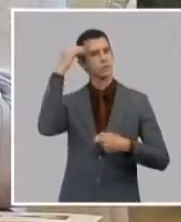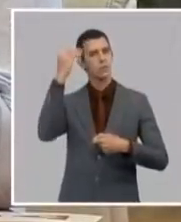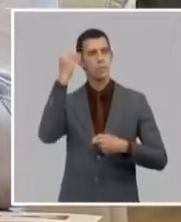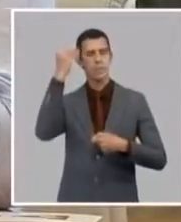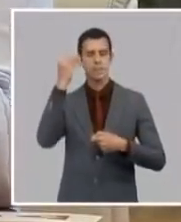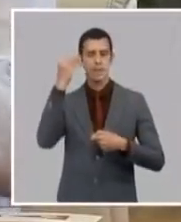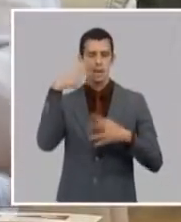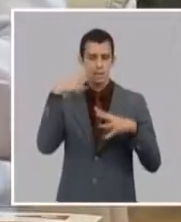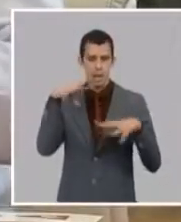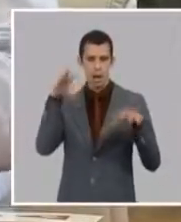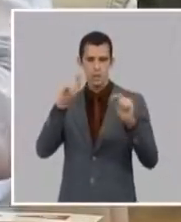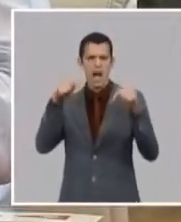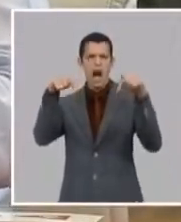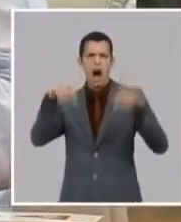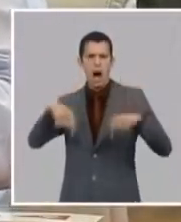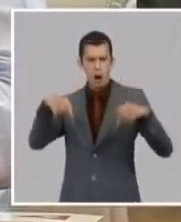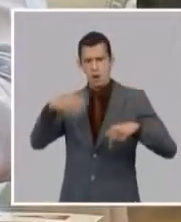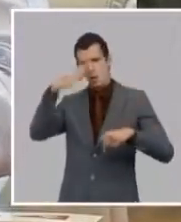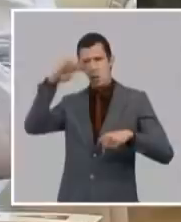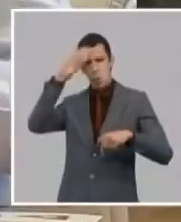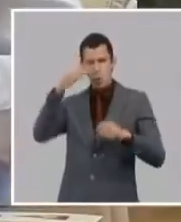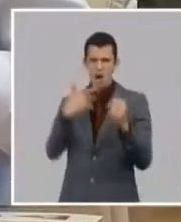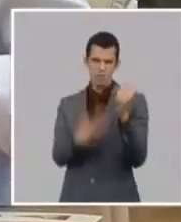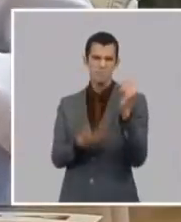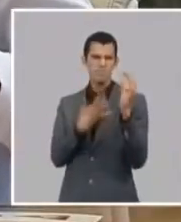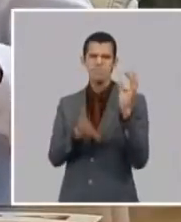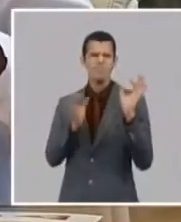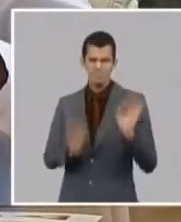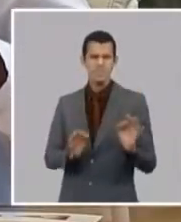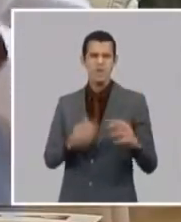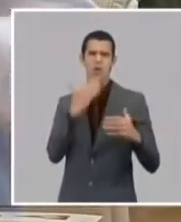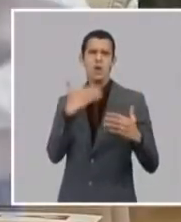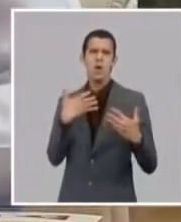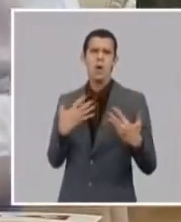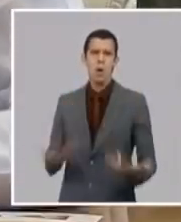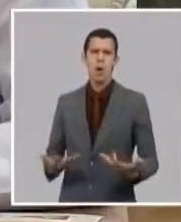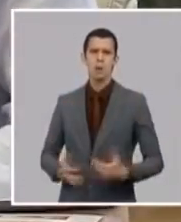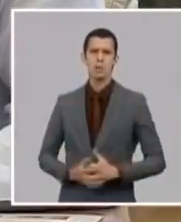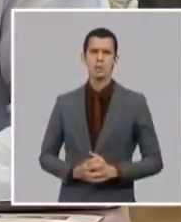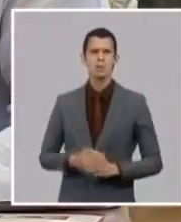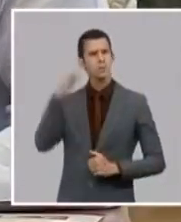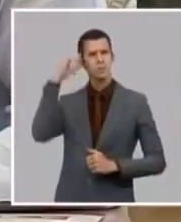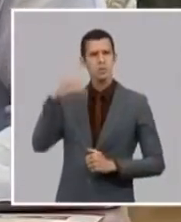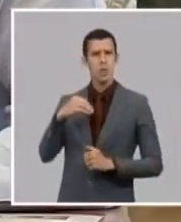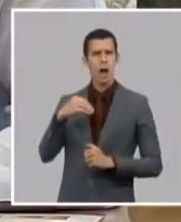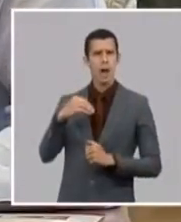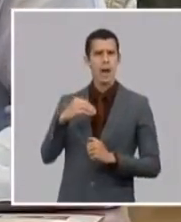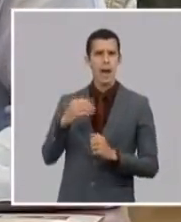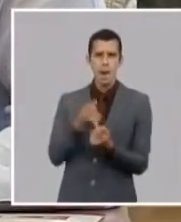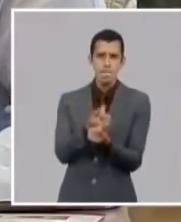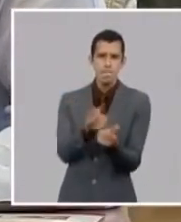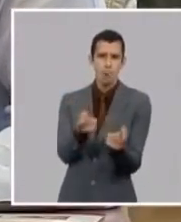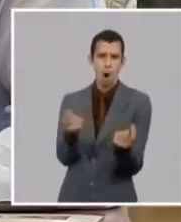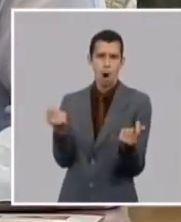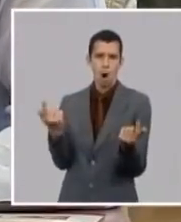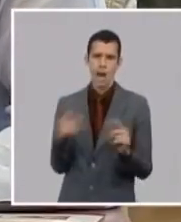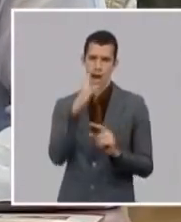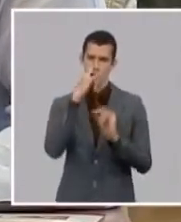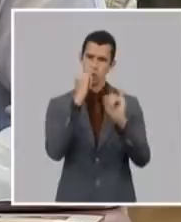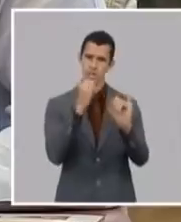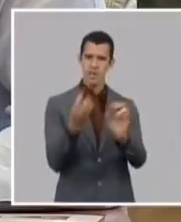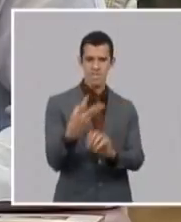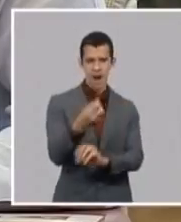en medio de todo eso en medio de esta situación que estamos diciendo en medio de esta situación con la que nos tratan de ahogar y asfixiar con un golpe